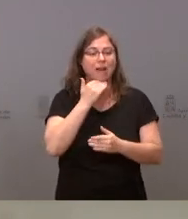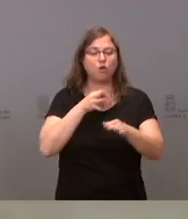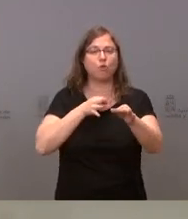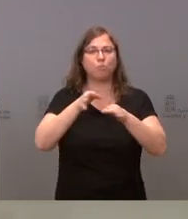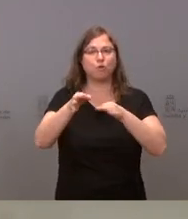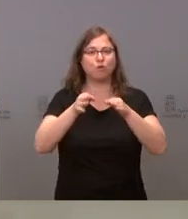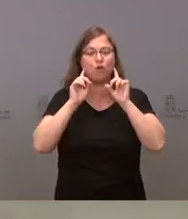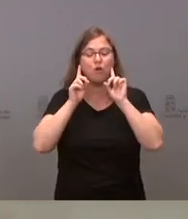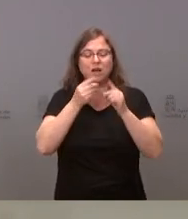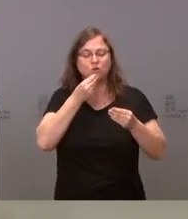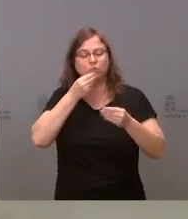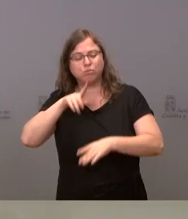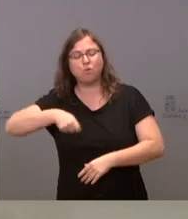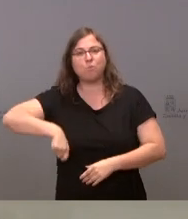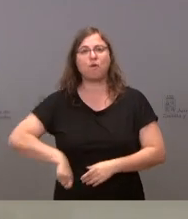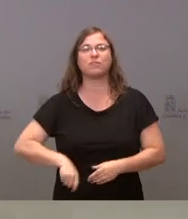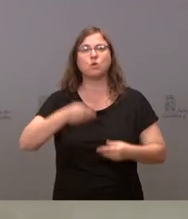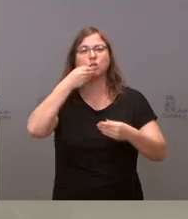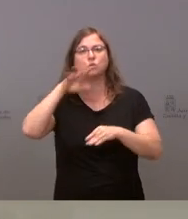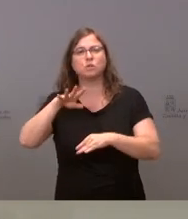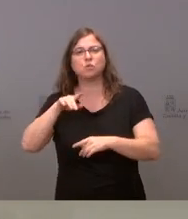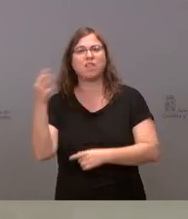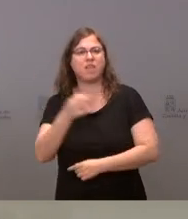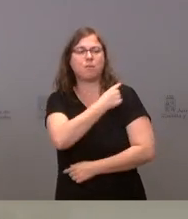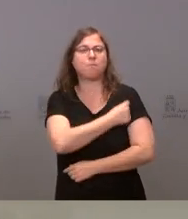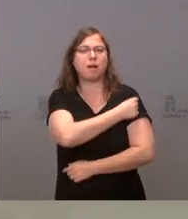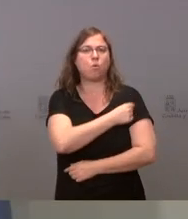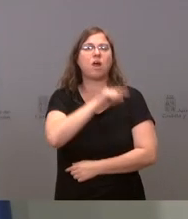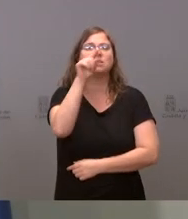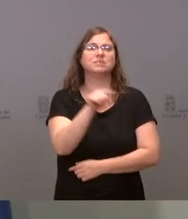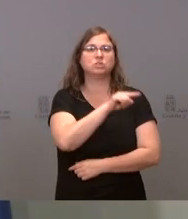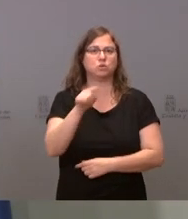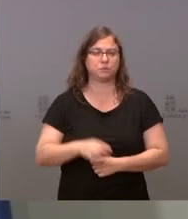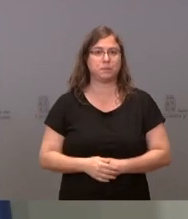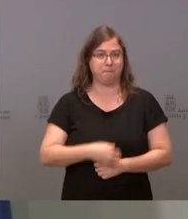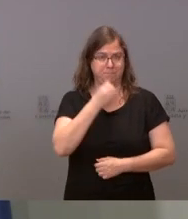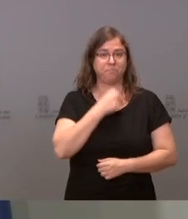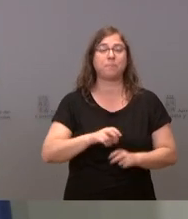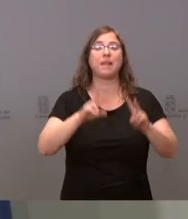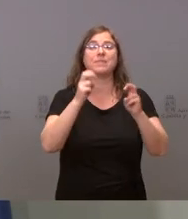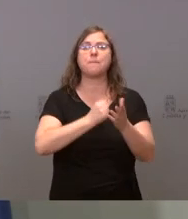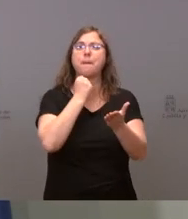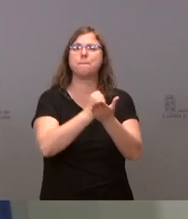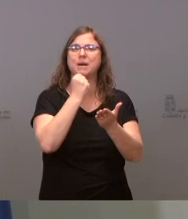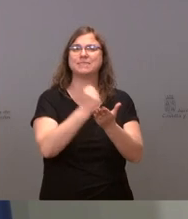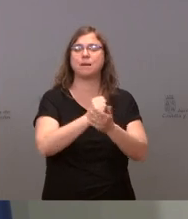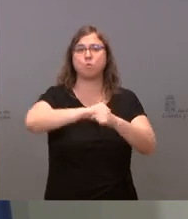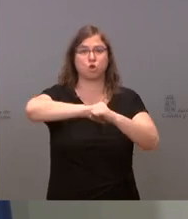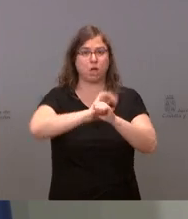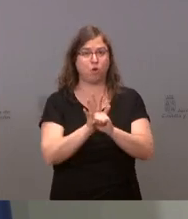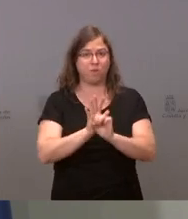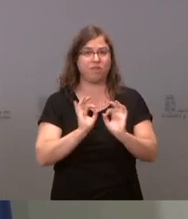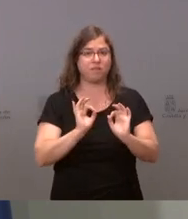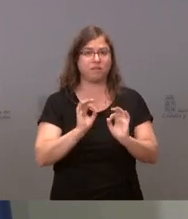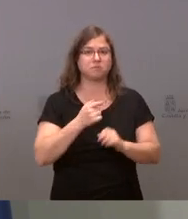sustitutos también se tienen que vacunar, en fin, estas tres cuestiones. Muy bien, sobre el asunto del pasaporte COVID, es decir que